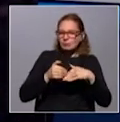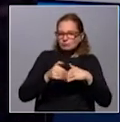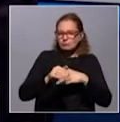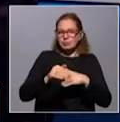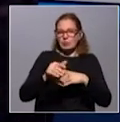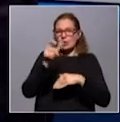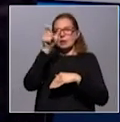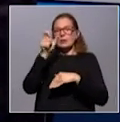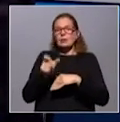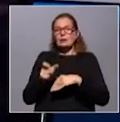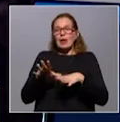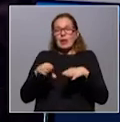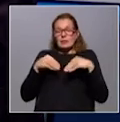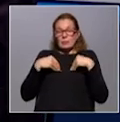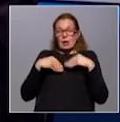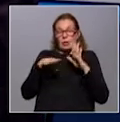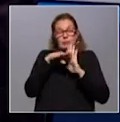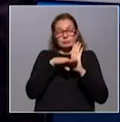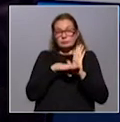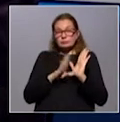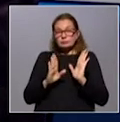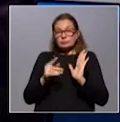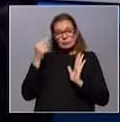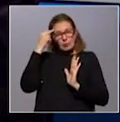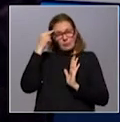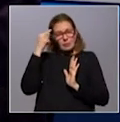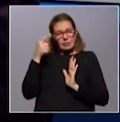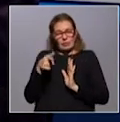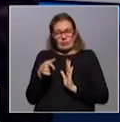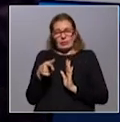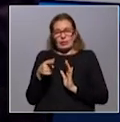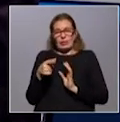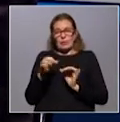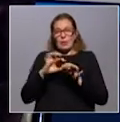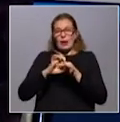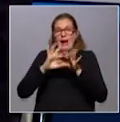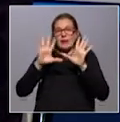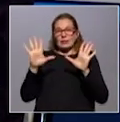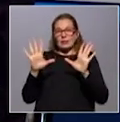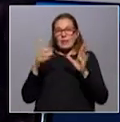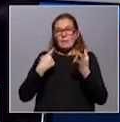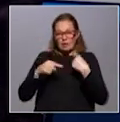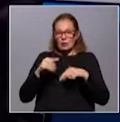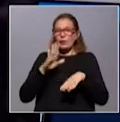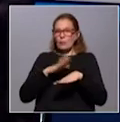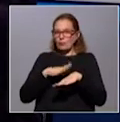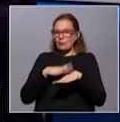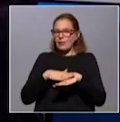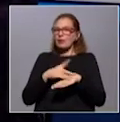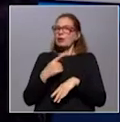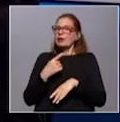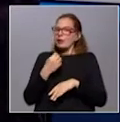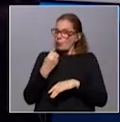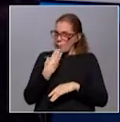población ha aceptado esas medidas. Yo pienso que esa noción de una libertad, pero con responsabilidad, ha servido.